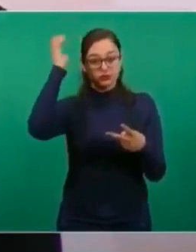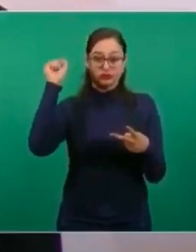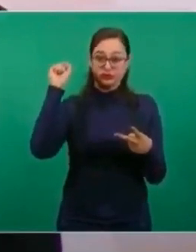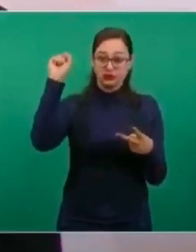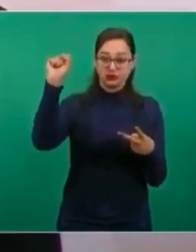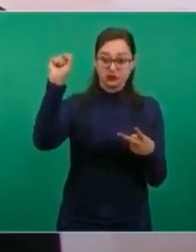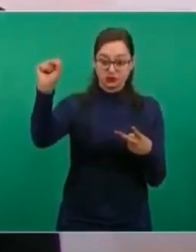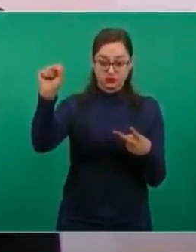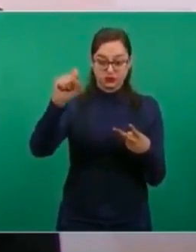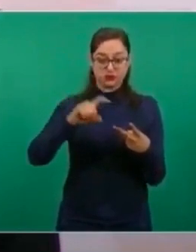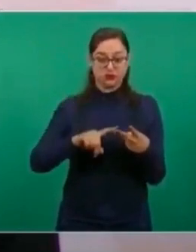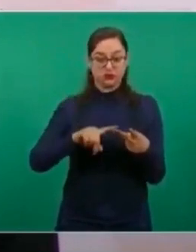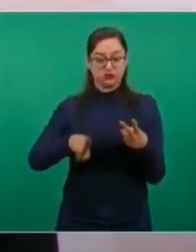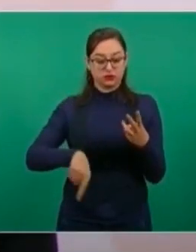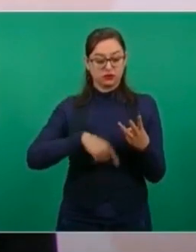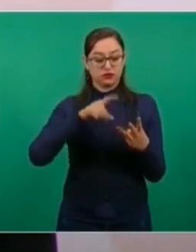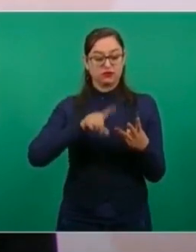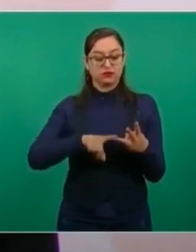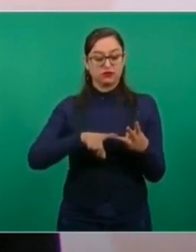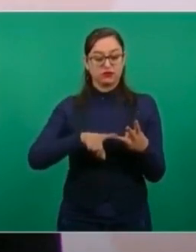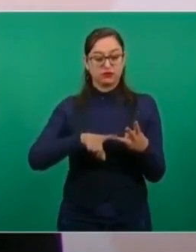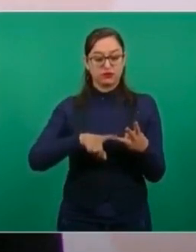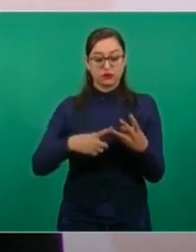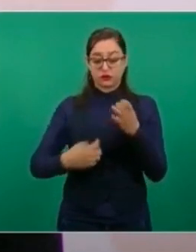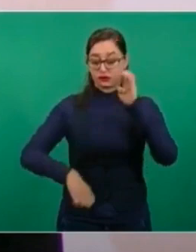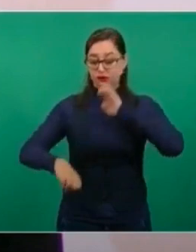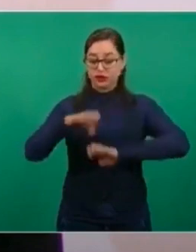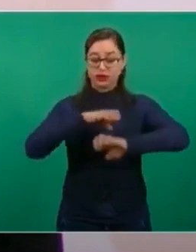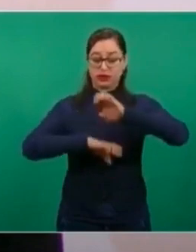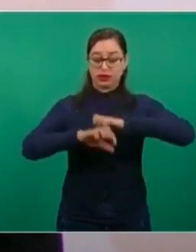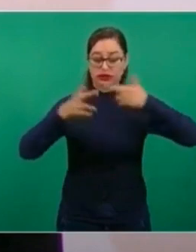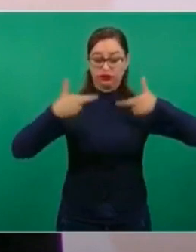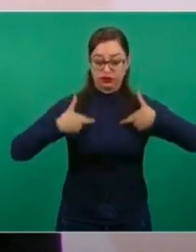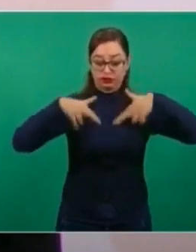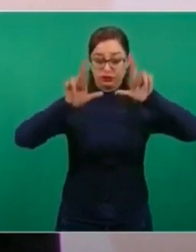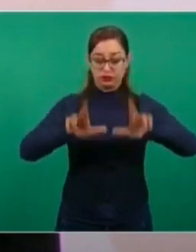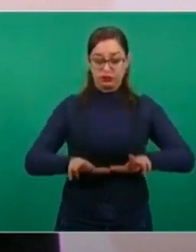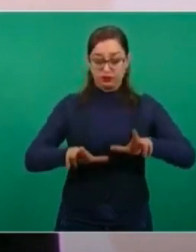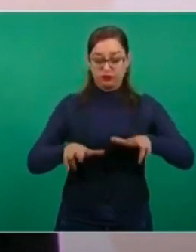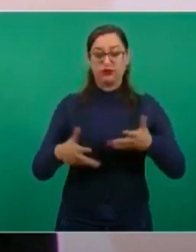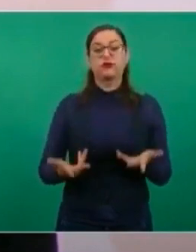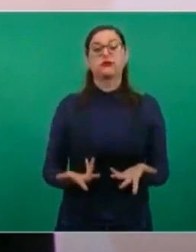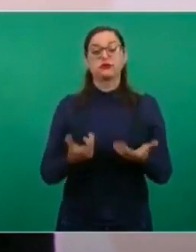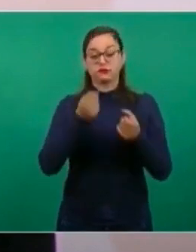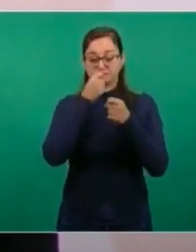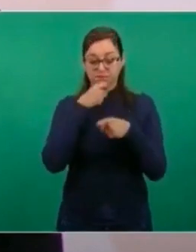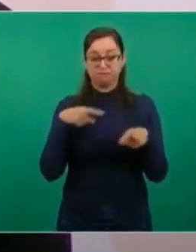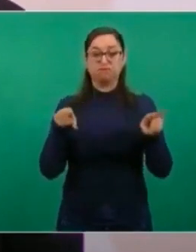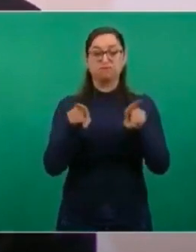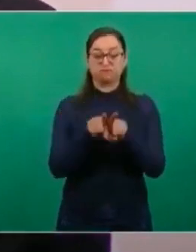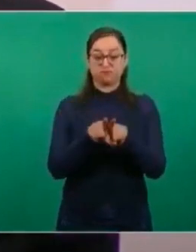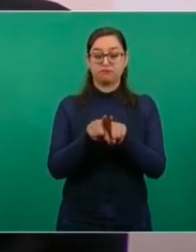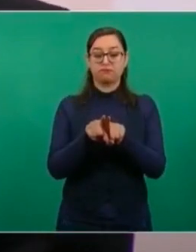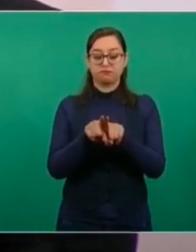a los dirigentes empresariales, también a